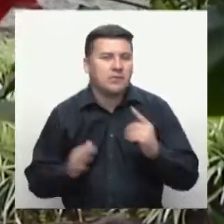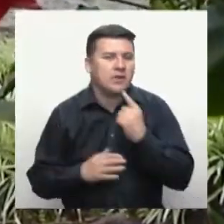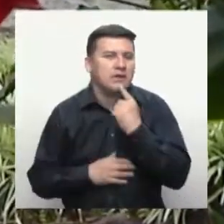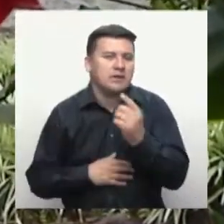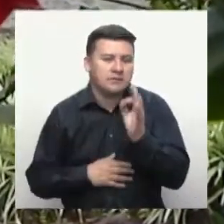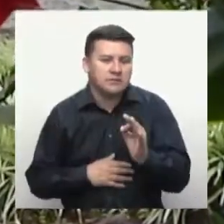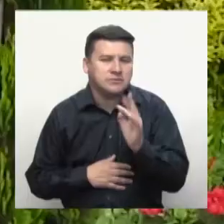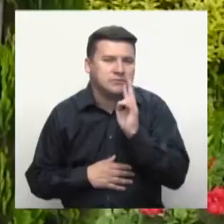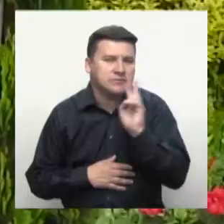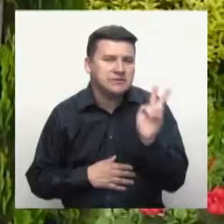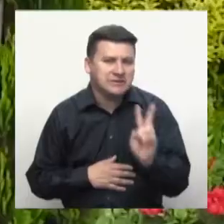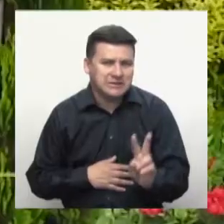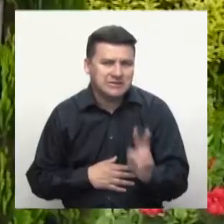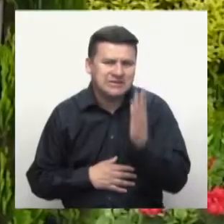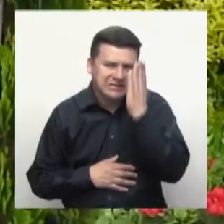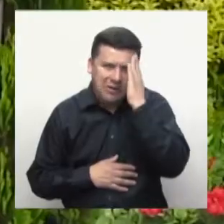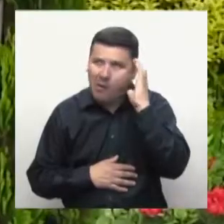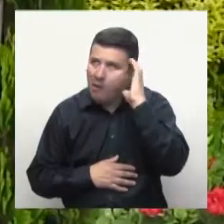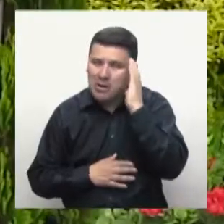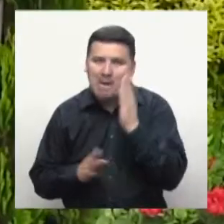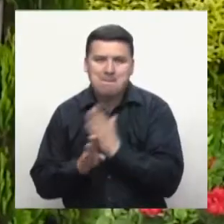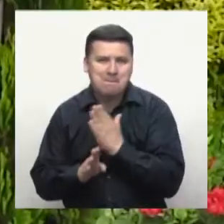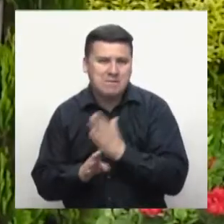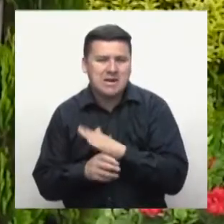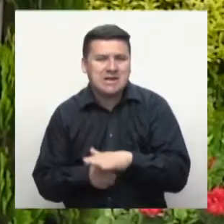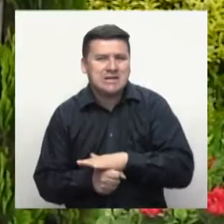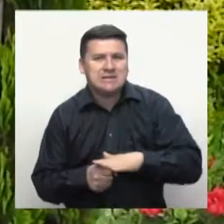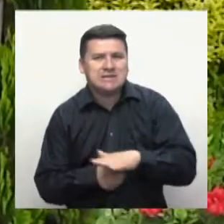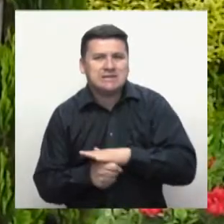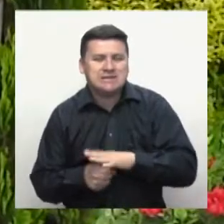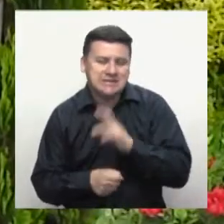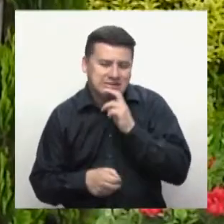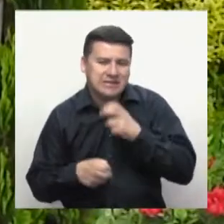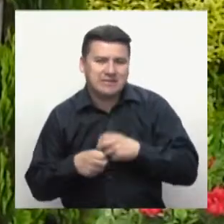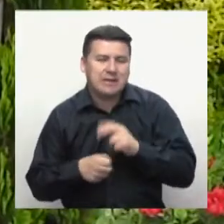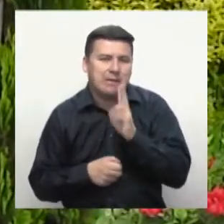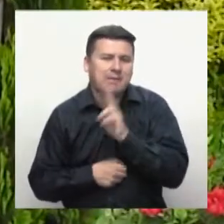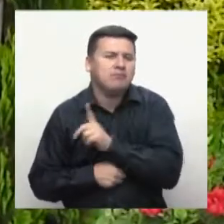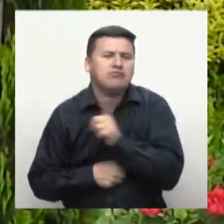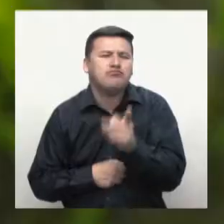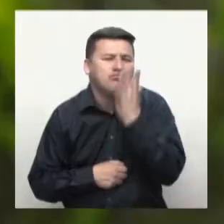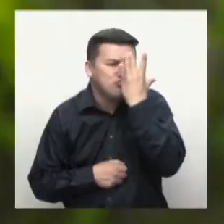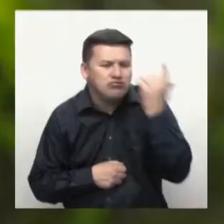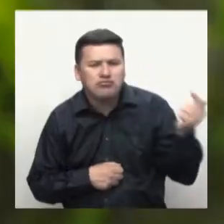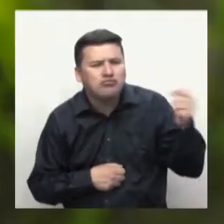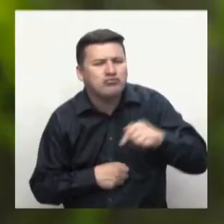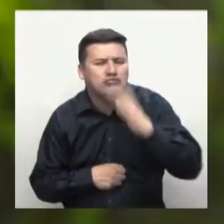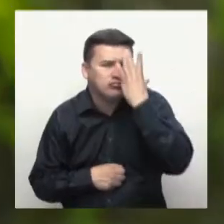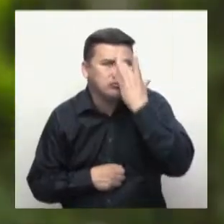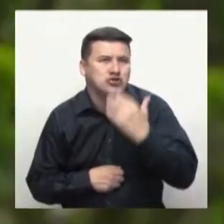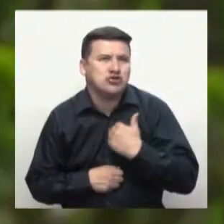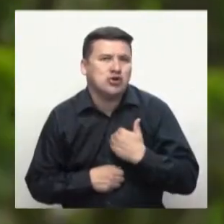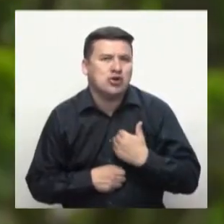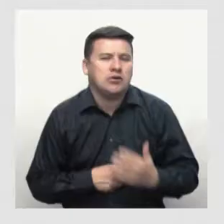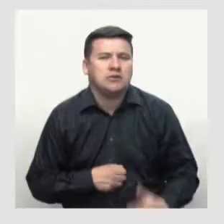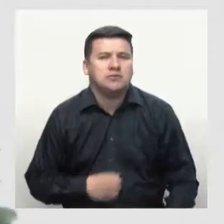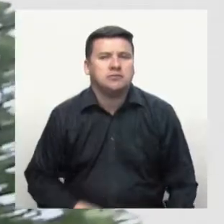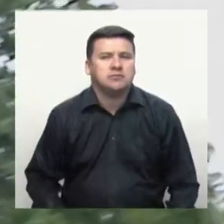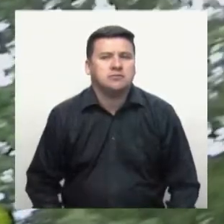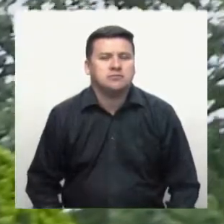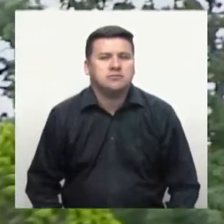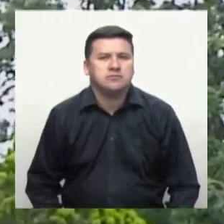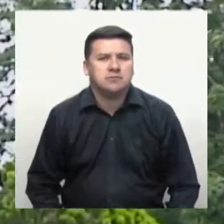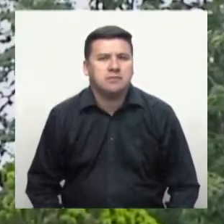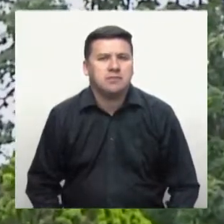Bueno, te puedo decir que vengo de Venezuela, sabemos que es un país que está pasando por una situación muy difícil en este momento. Vine porque yo era